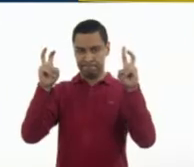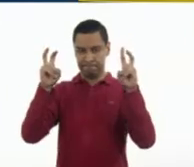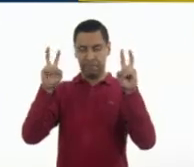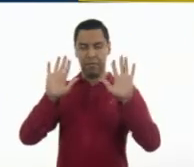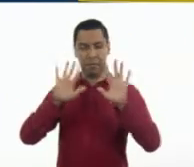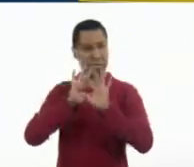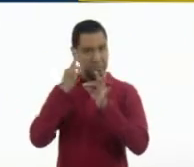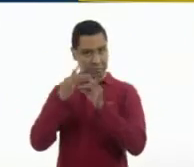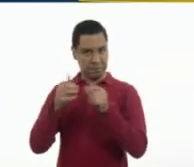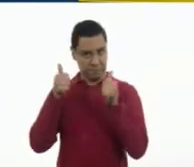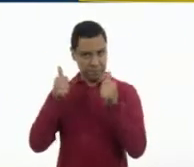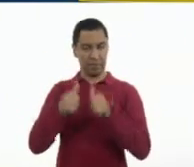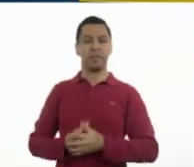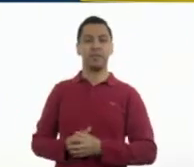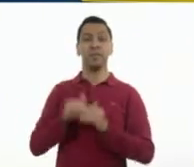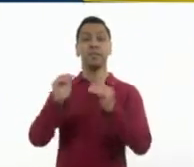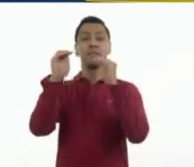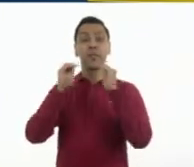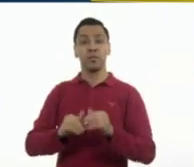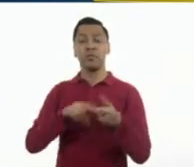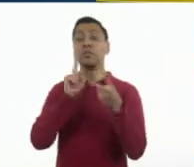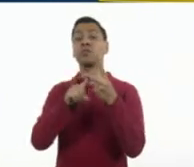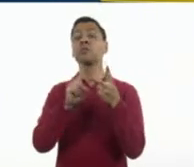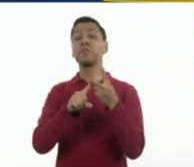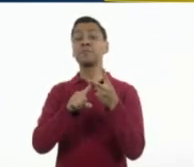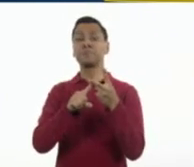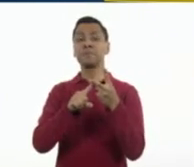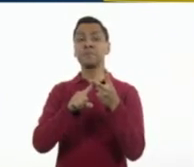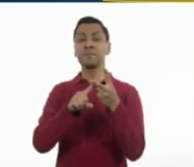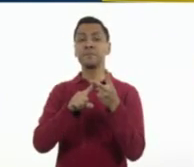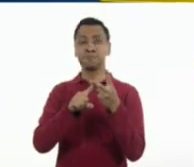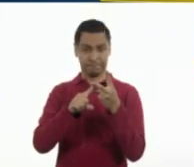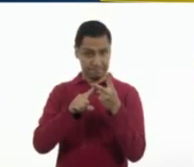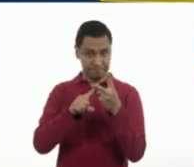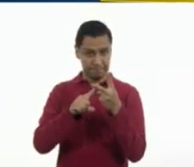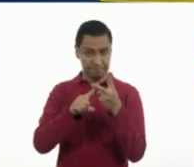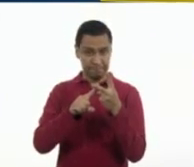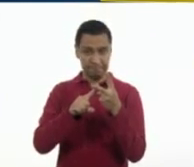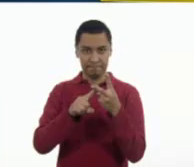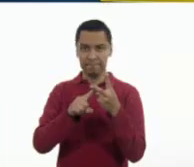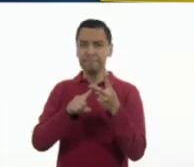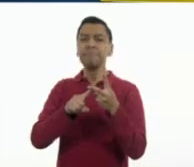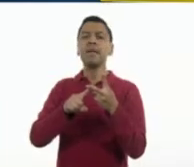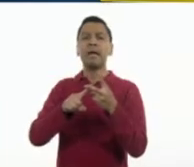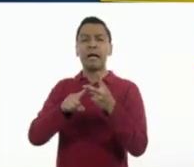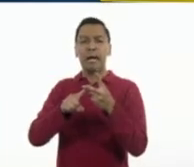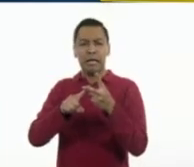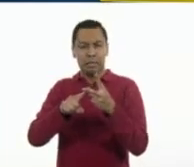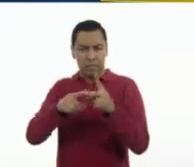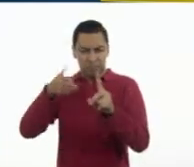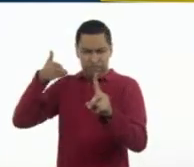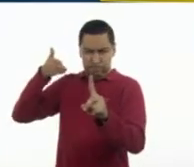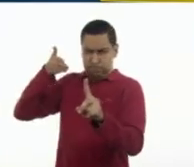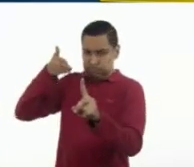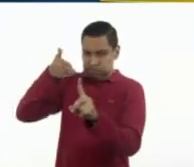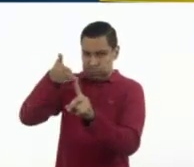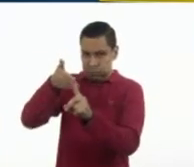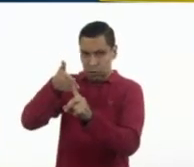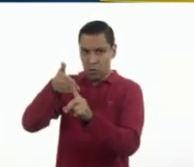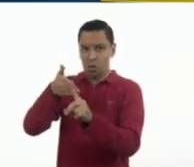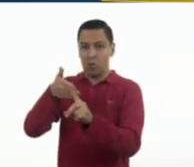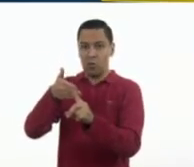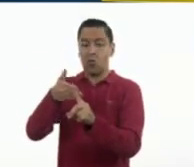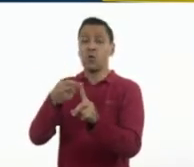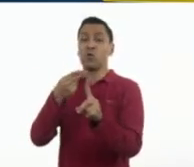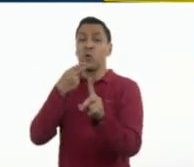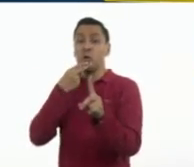perfecto. Muy bien. El segundo elemento que íbamos a ver es que tienen un propósito y el tercero es que usan la retórica como